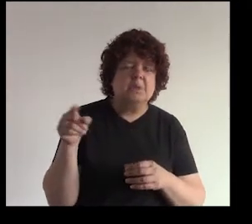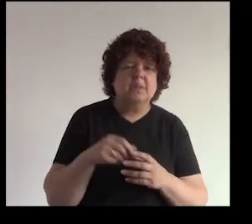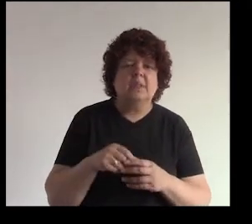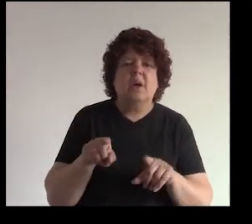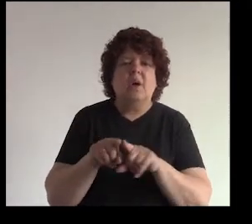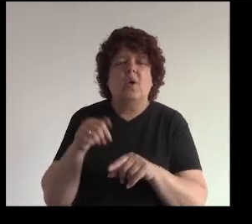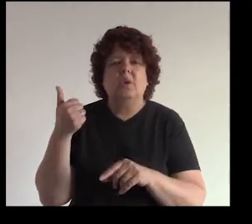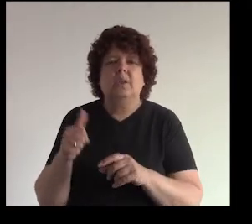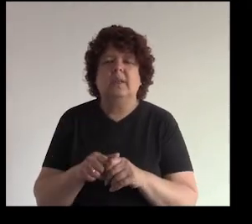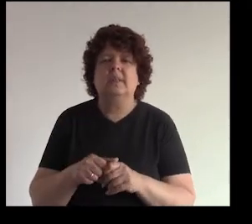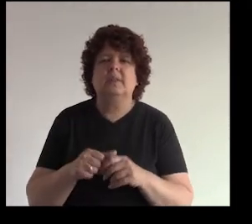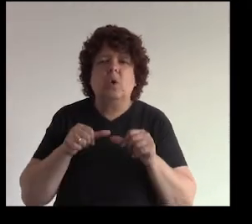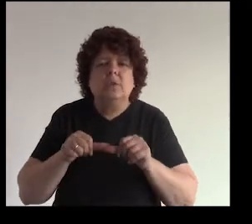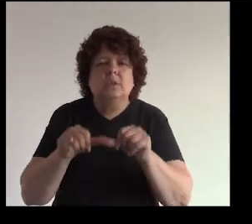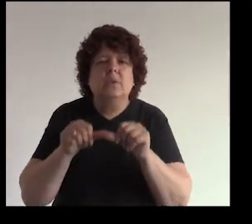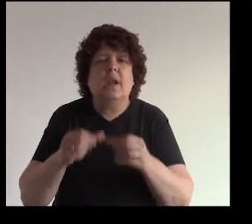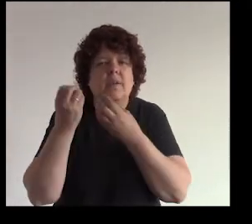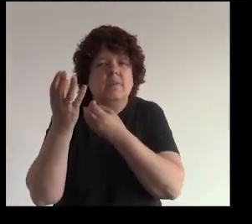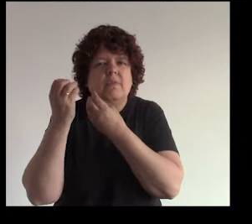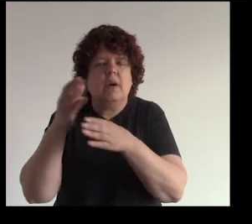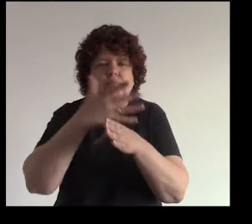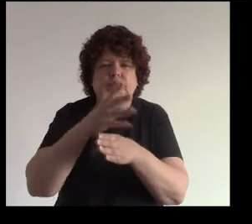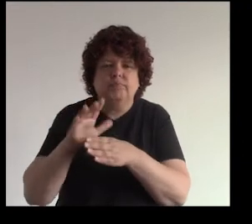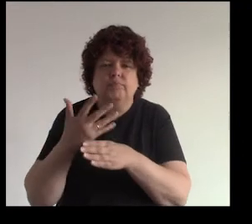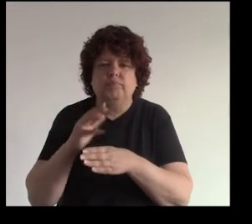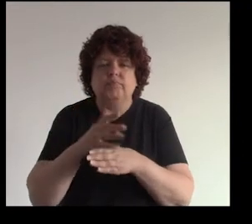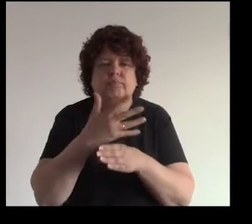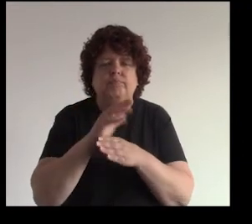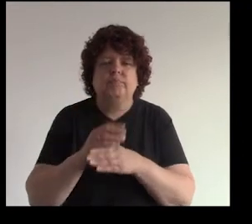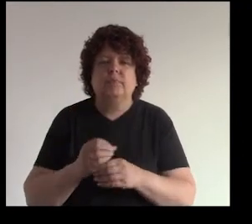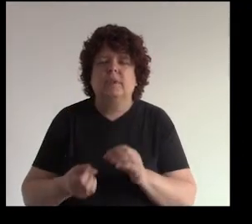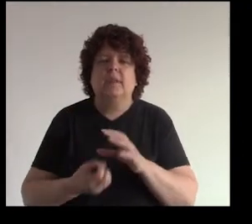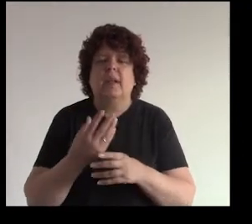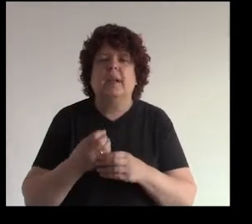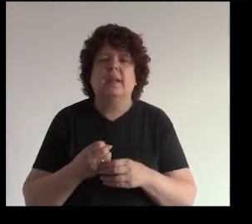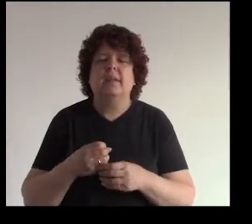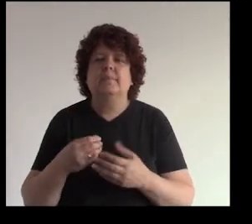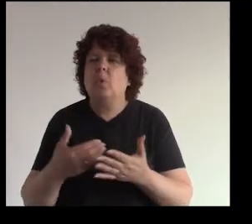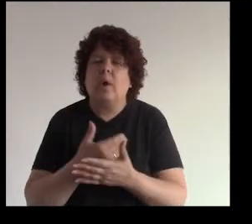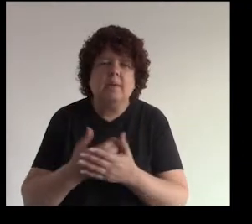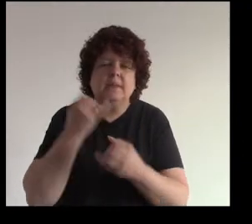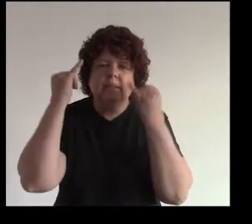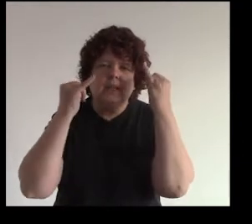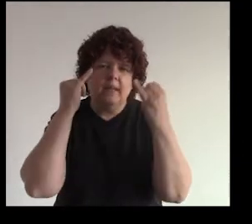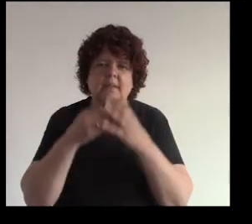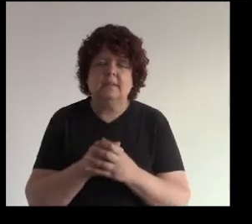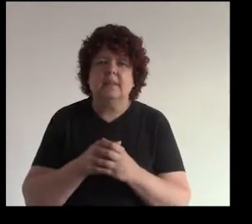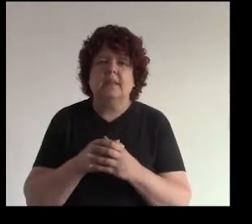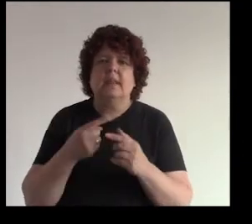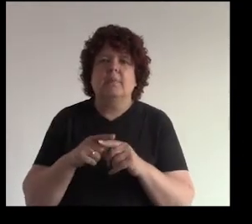otra forma es mantenerlas informadas como ya les dije ¿no? hay que mandarles actualizaciones datos novedades